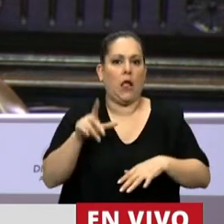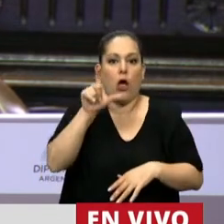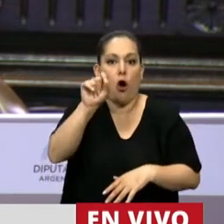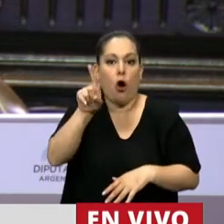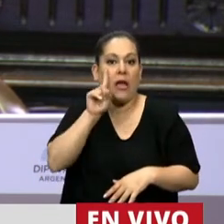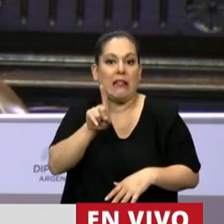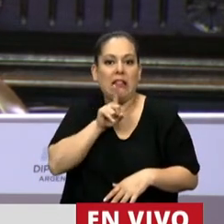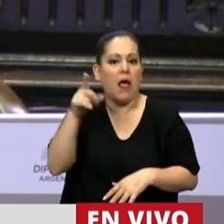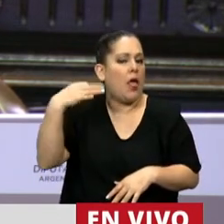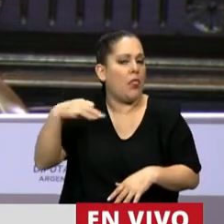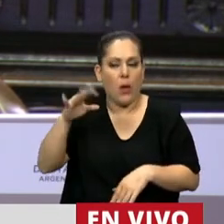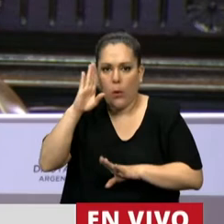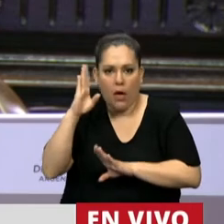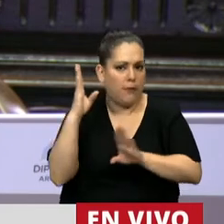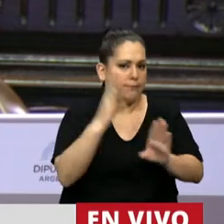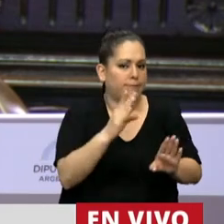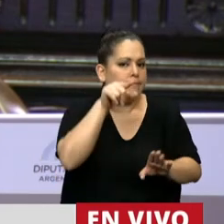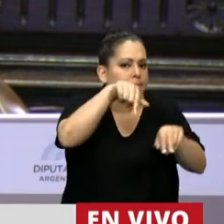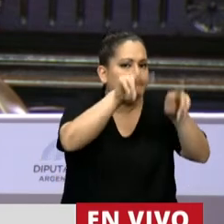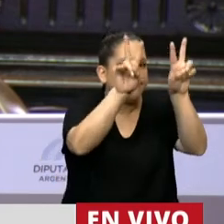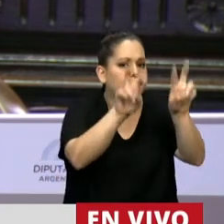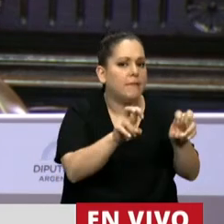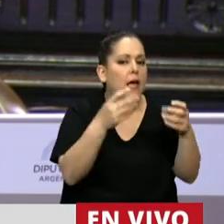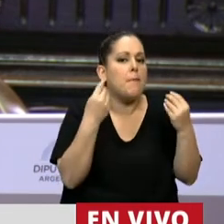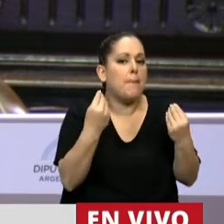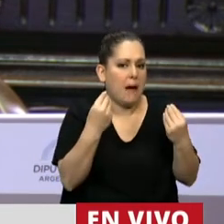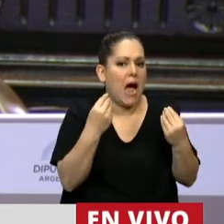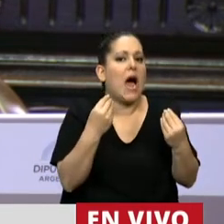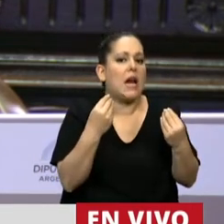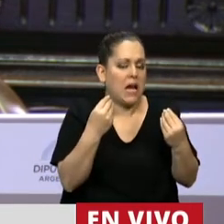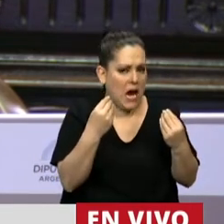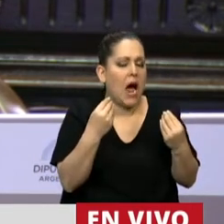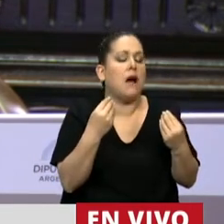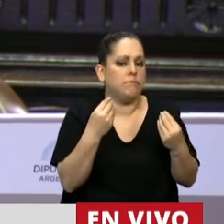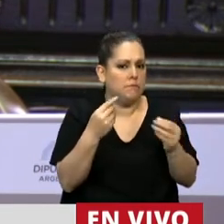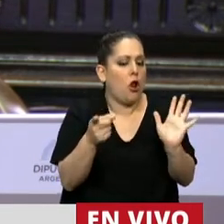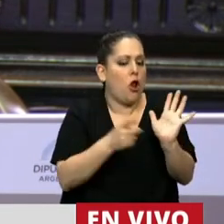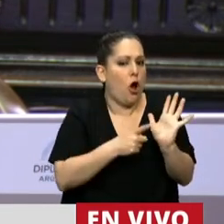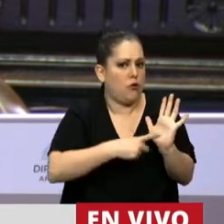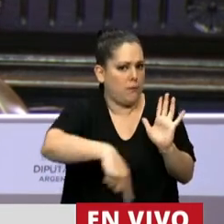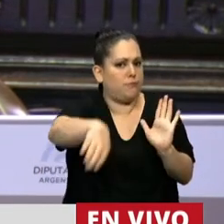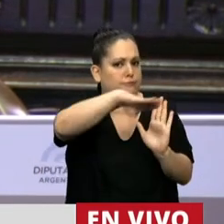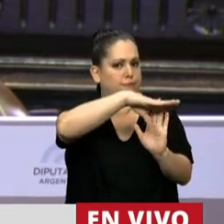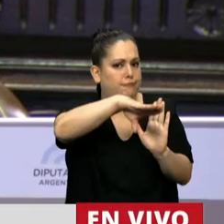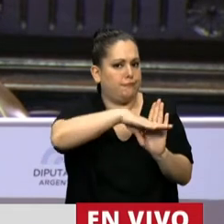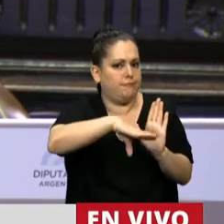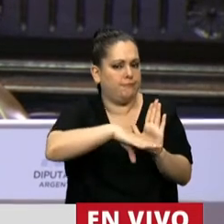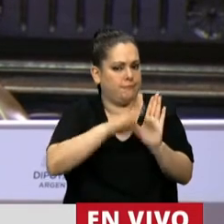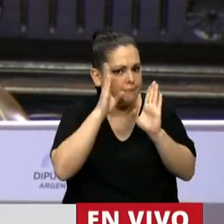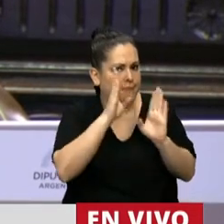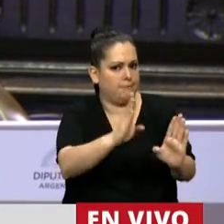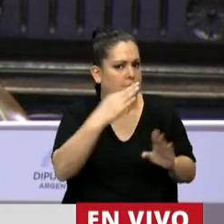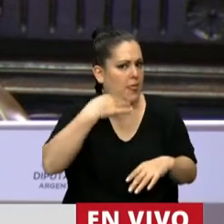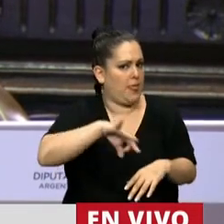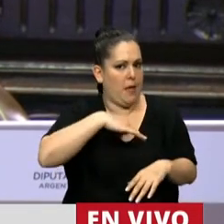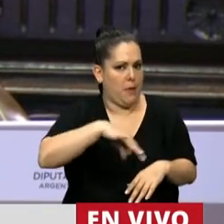tenía que abocarse a la discusión profunda y a la adopción de esta norma que hoy estamos considerando.